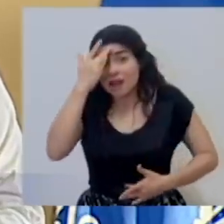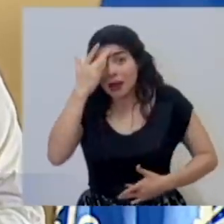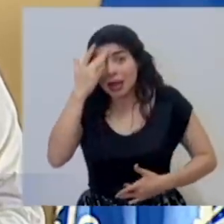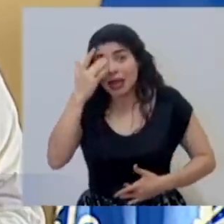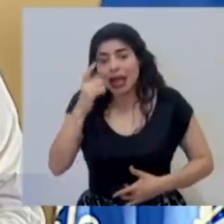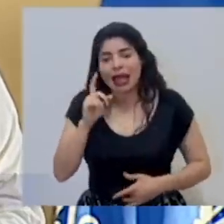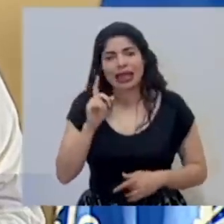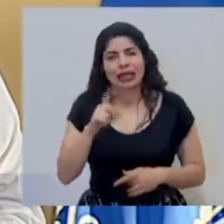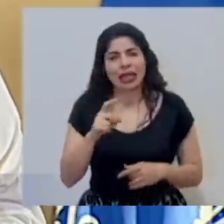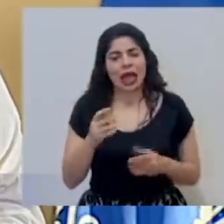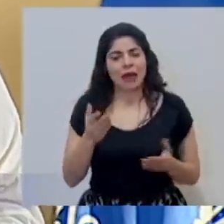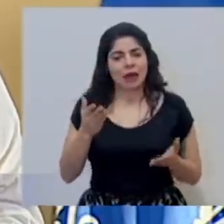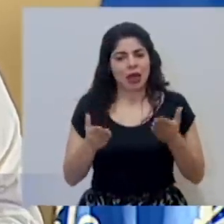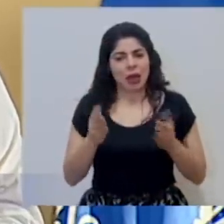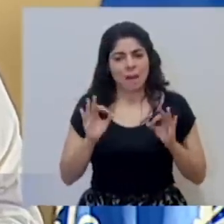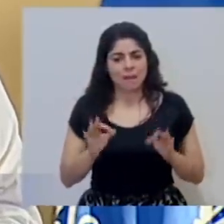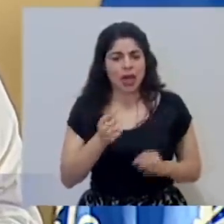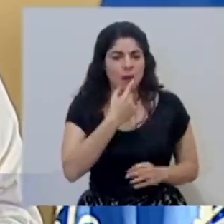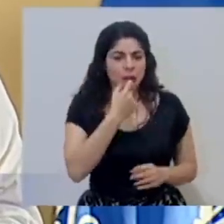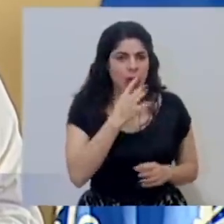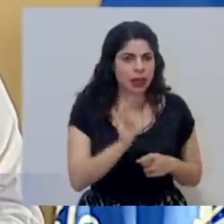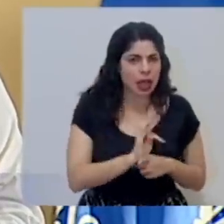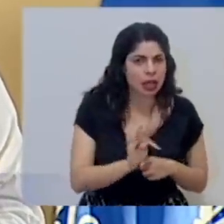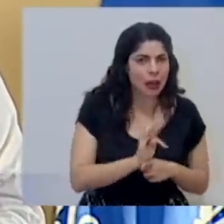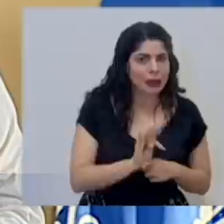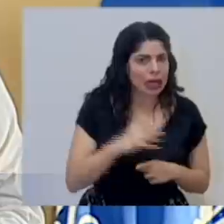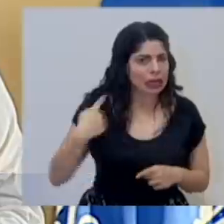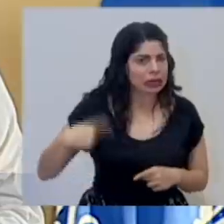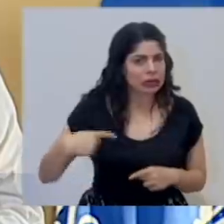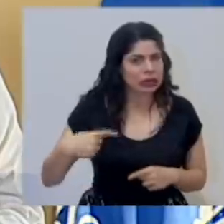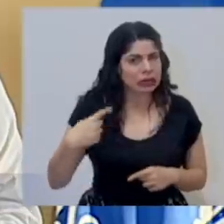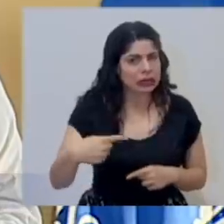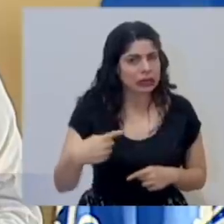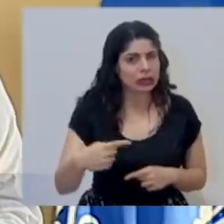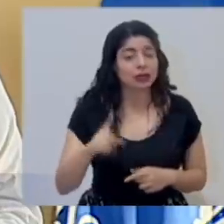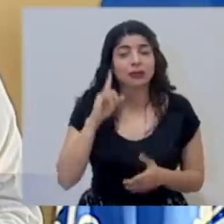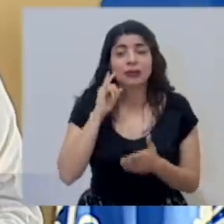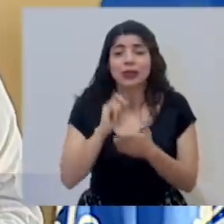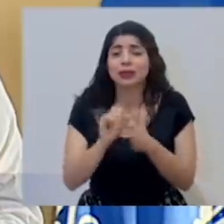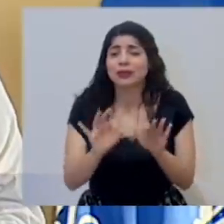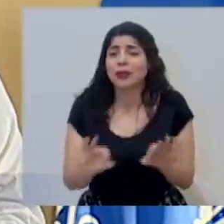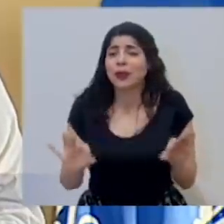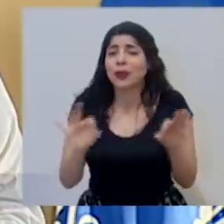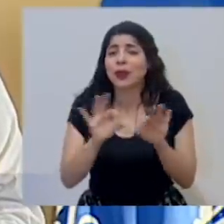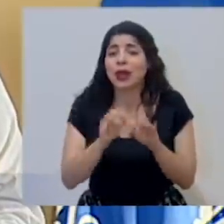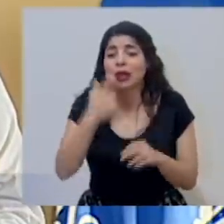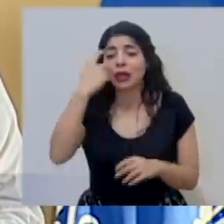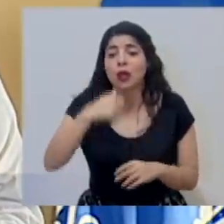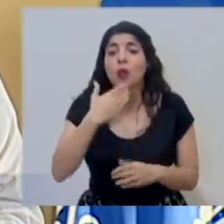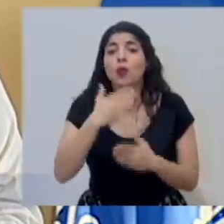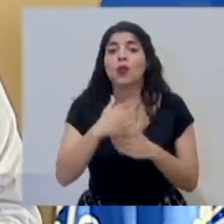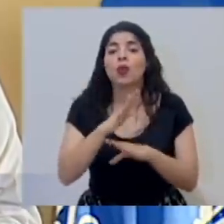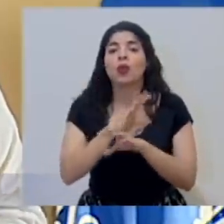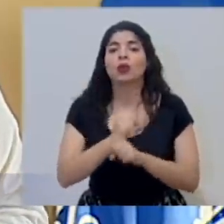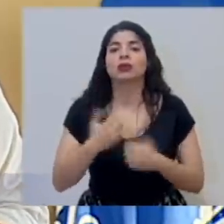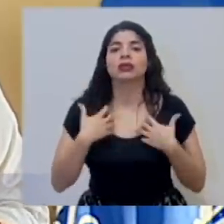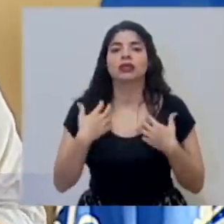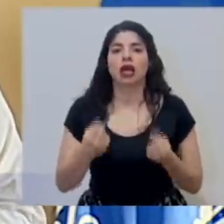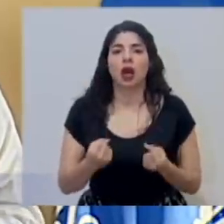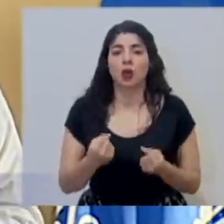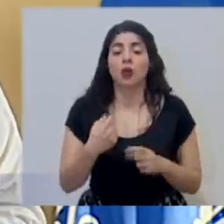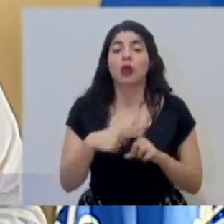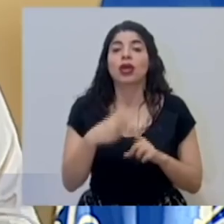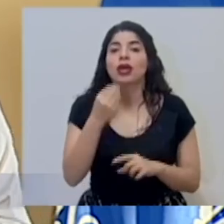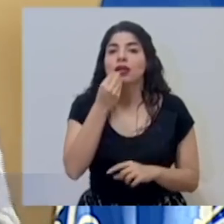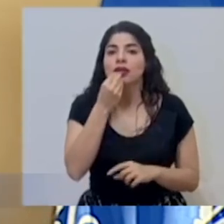tenerla compensada, tomarse los tratamientos y por eso es tan importante los hábitos de vida saludables y la